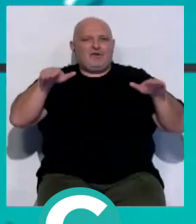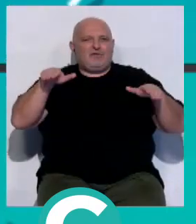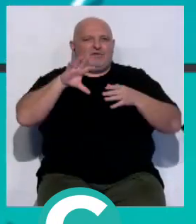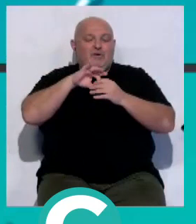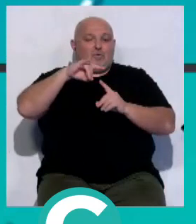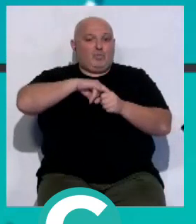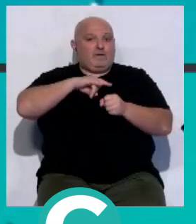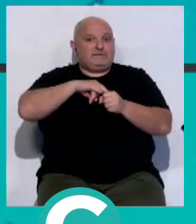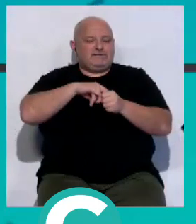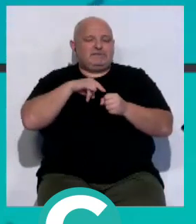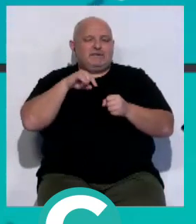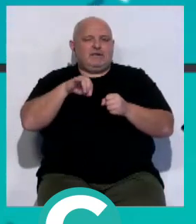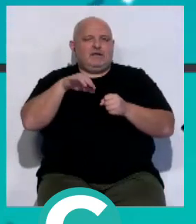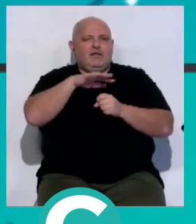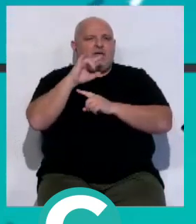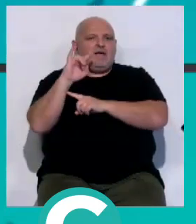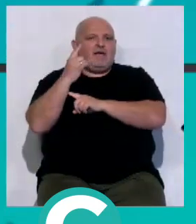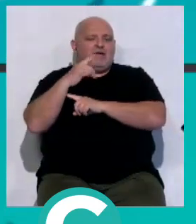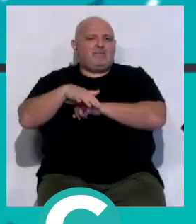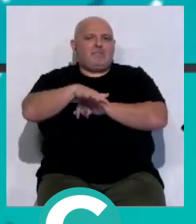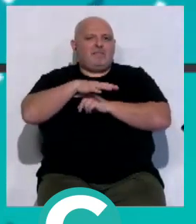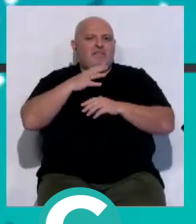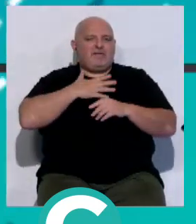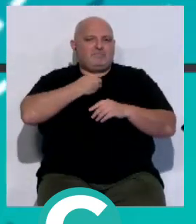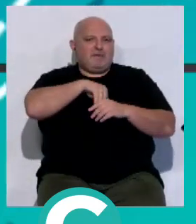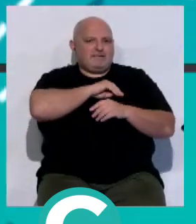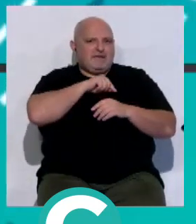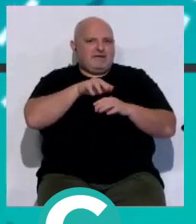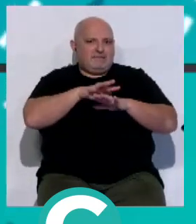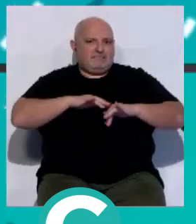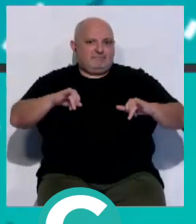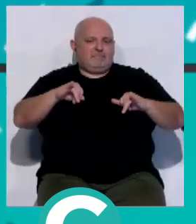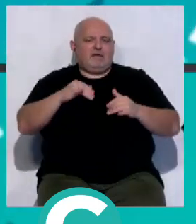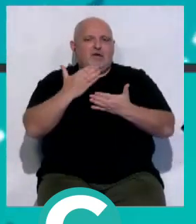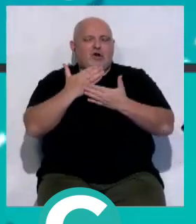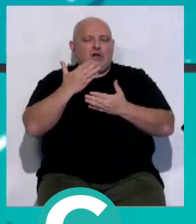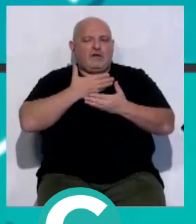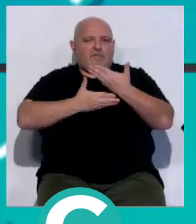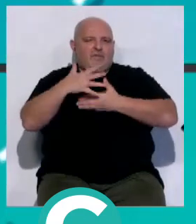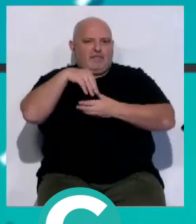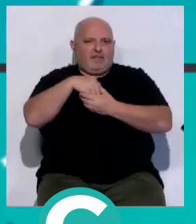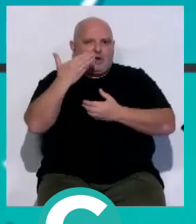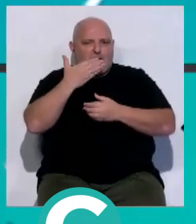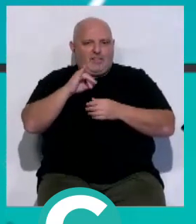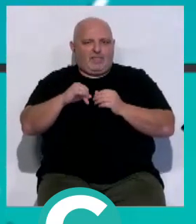lunes lo hacían en árboles de la Plaza de España con la participación de escolares de centros educativos.